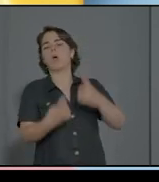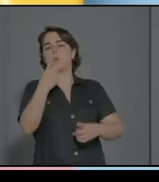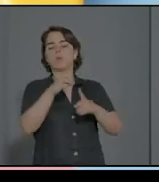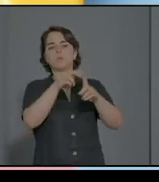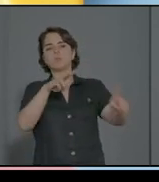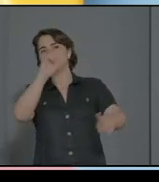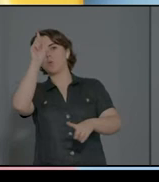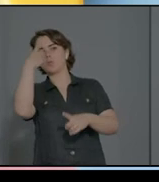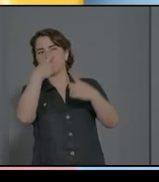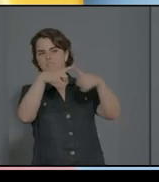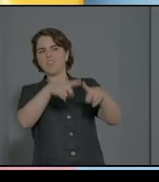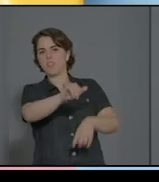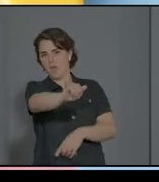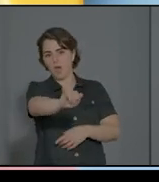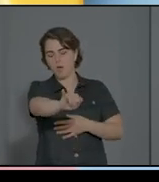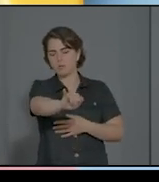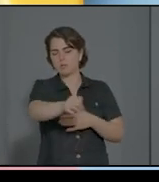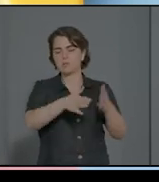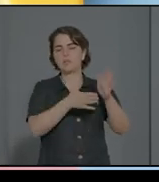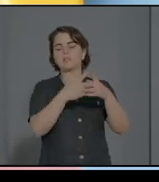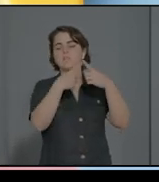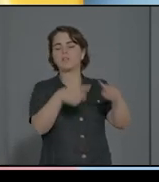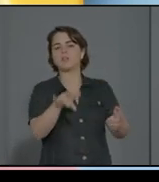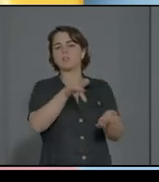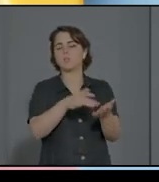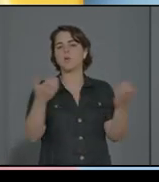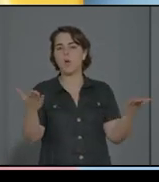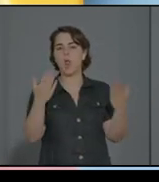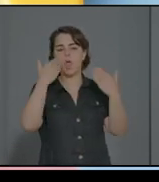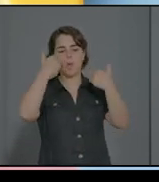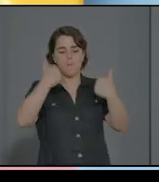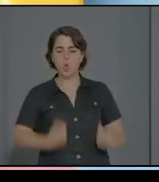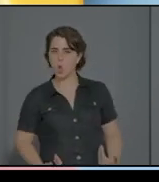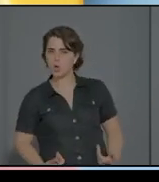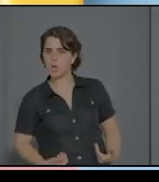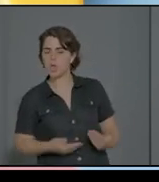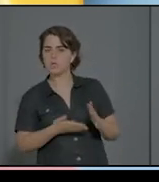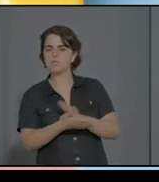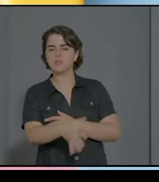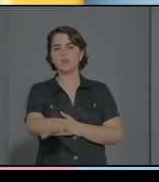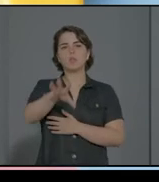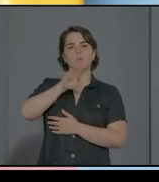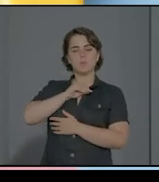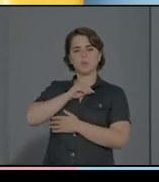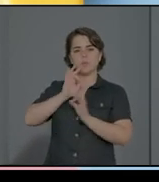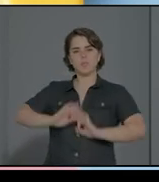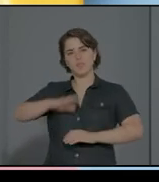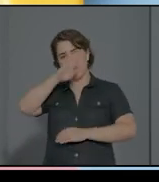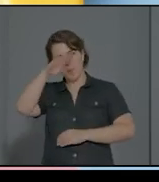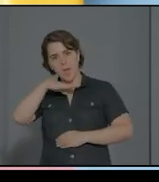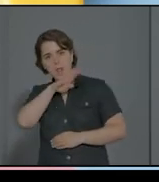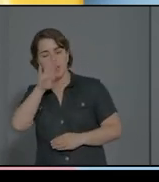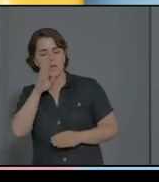diferencias también biológicas. Es decir, el intuitive parenting de la mujer es mucho más biológico y